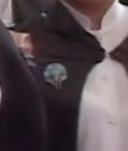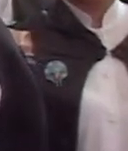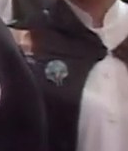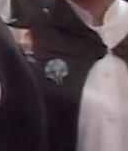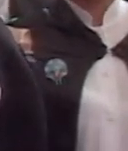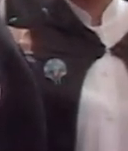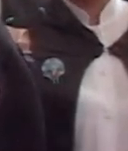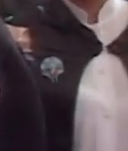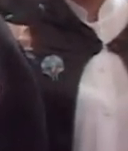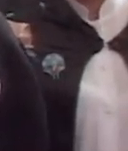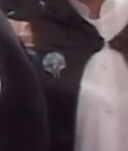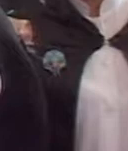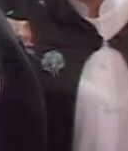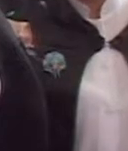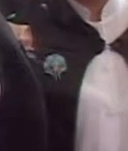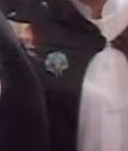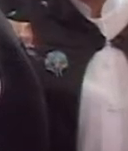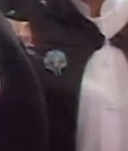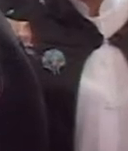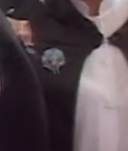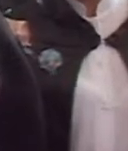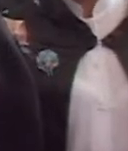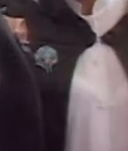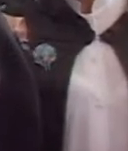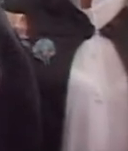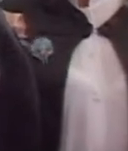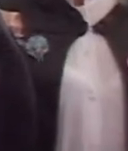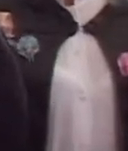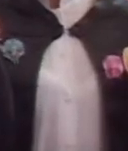beso...